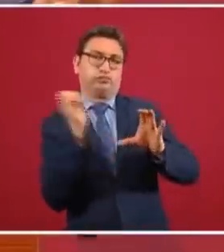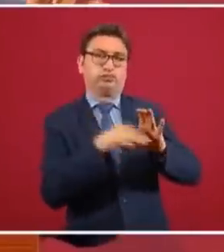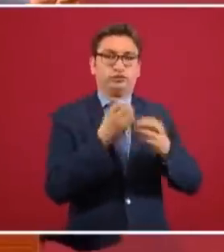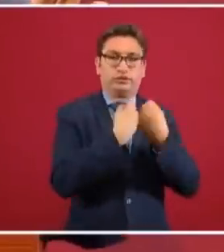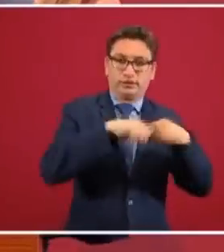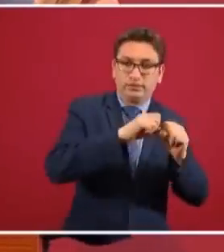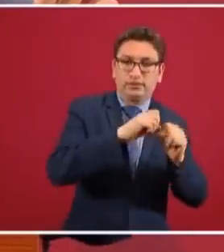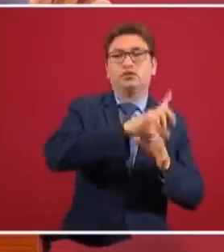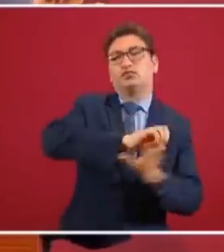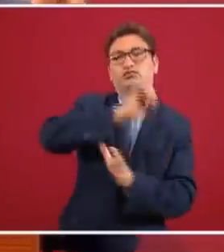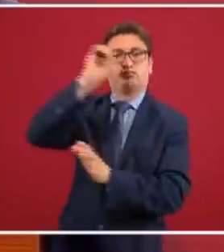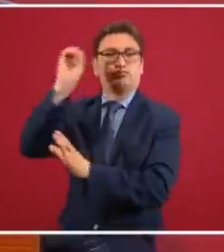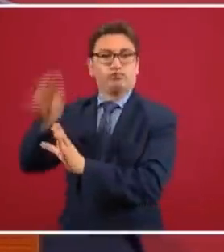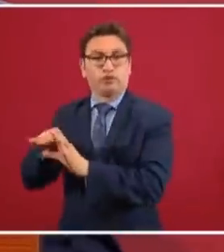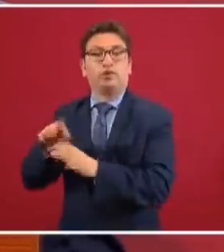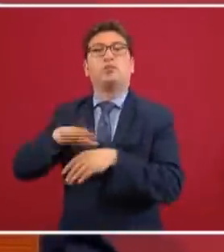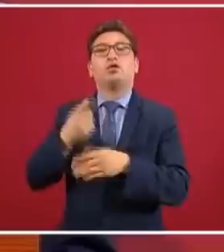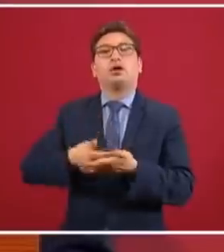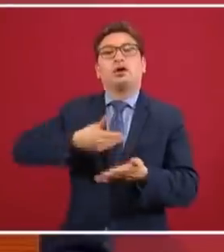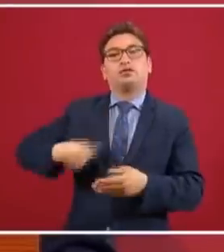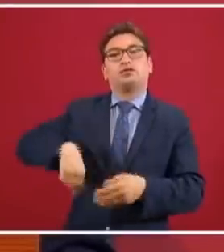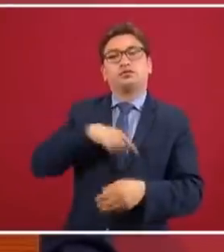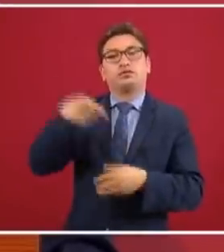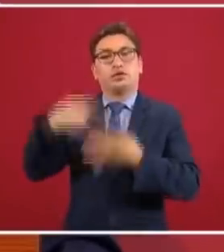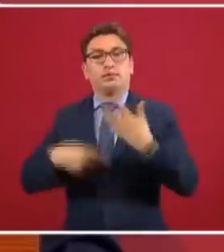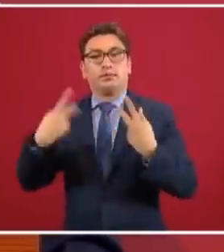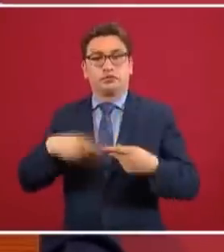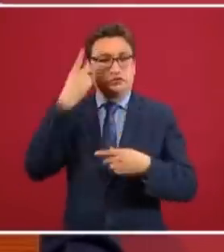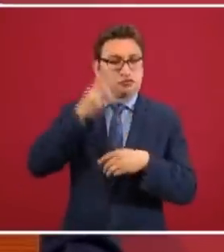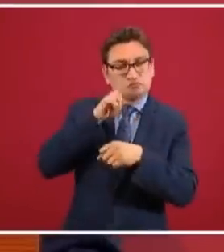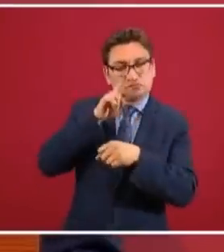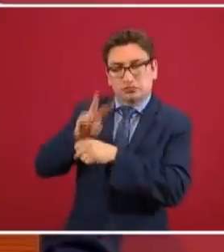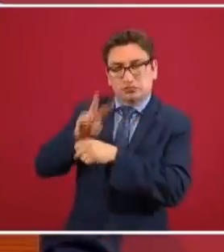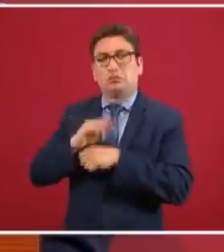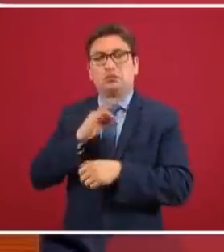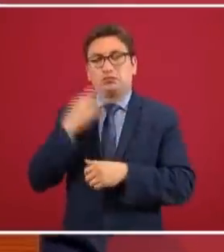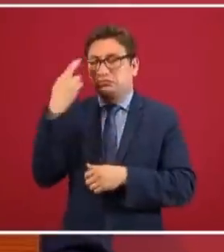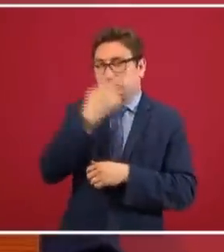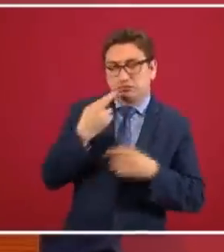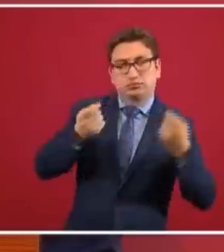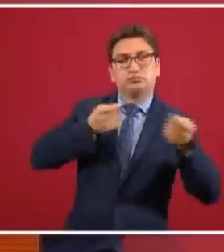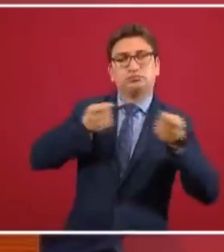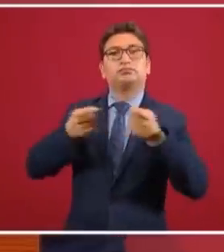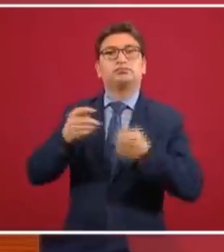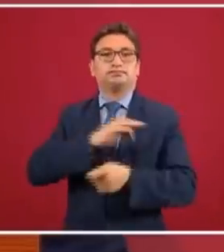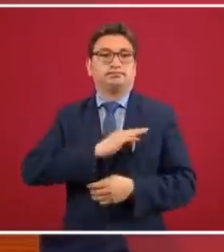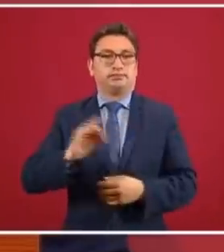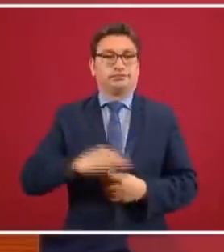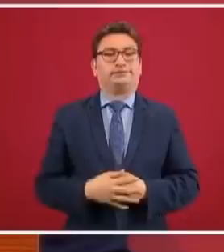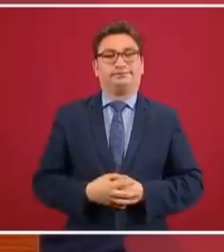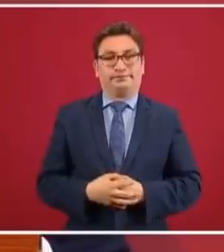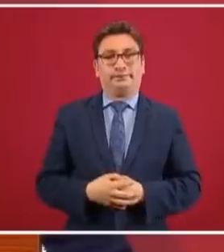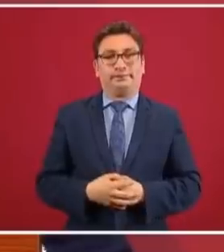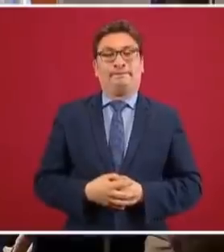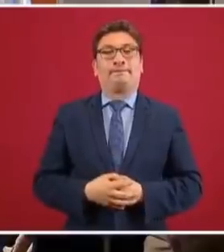poder haber hecho primero el censo y después para tener un control, digamos, un seguimiento